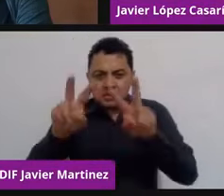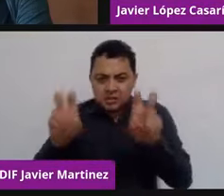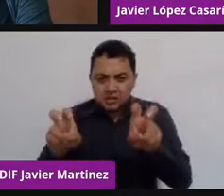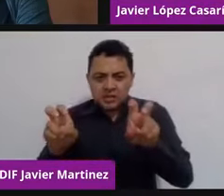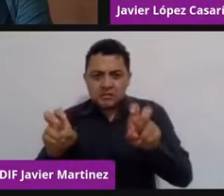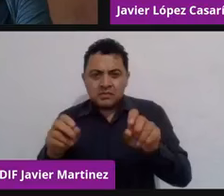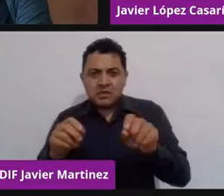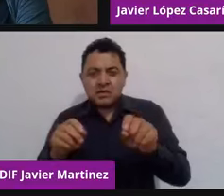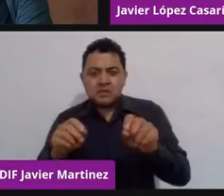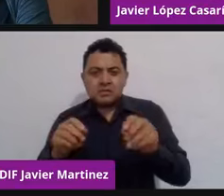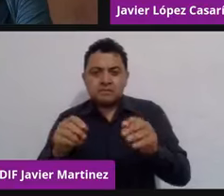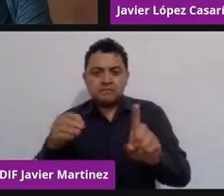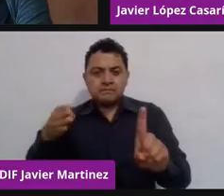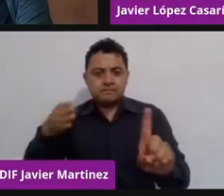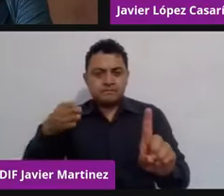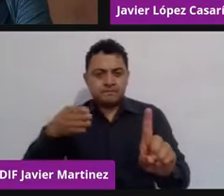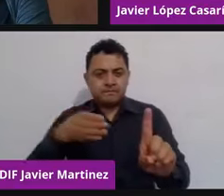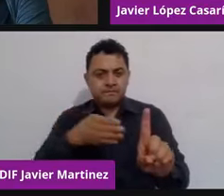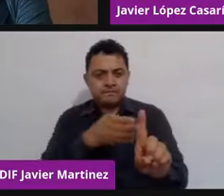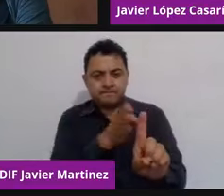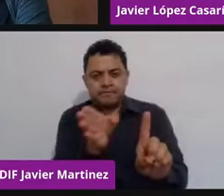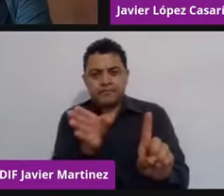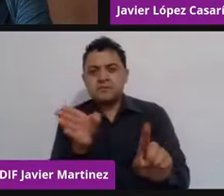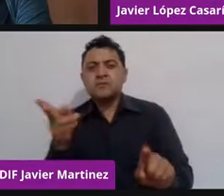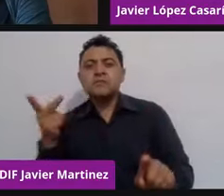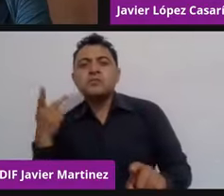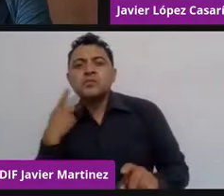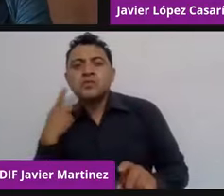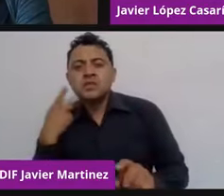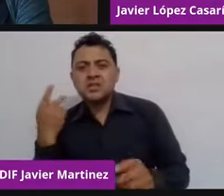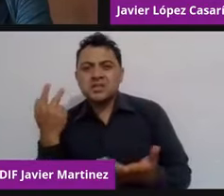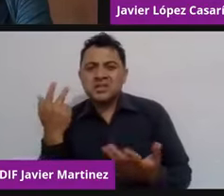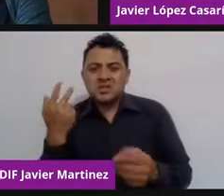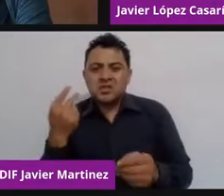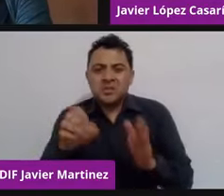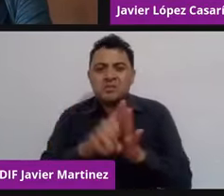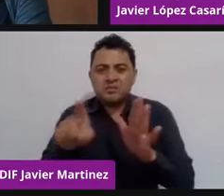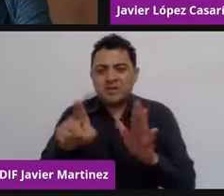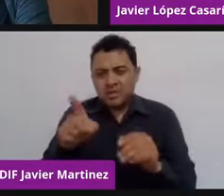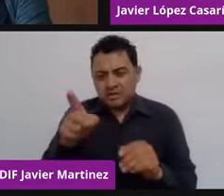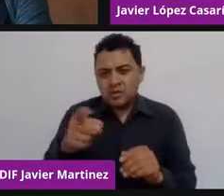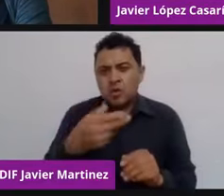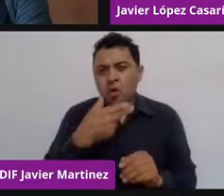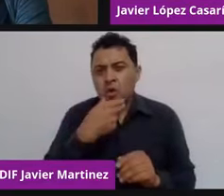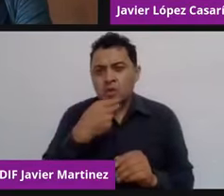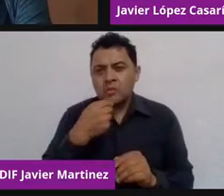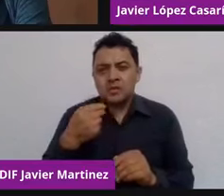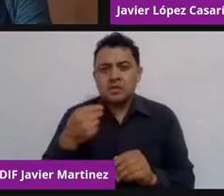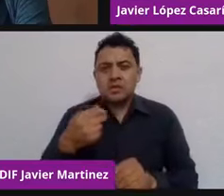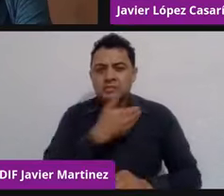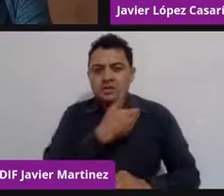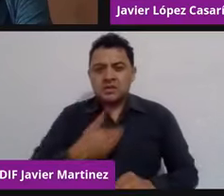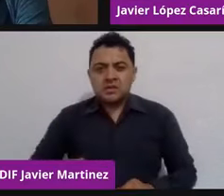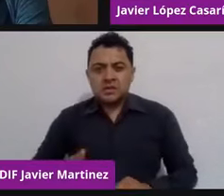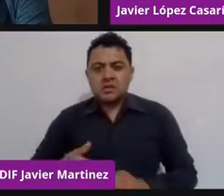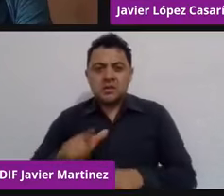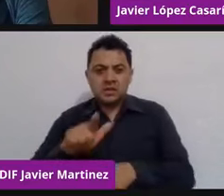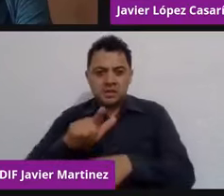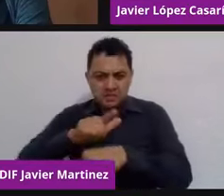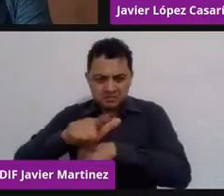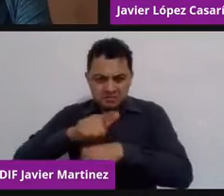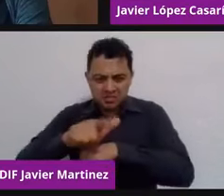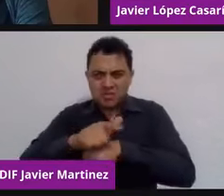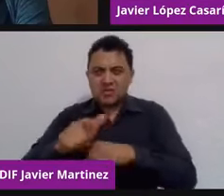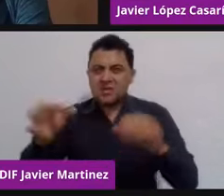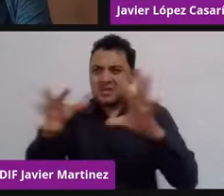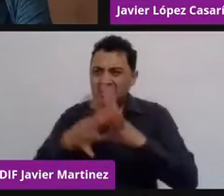mismo presidente de Guatemala señaló que iba a sacar su criptomoneda. Entonces, de repente, ya no es un tema que queda